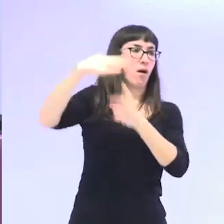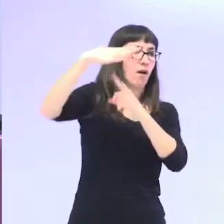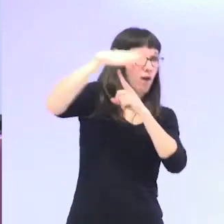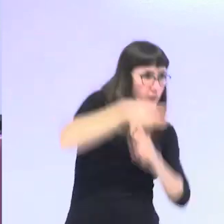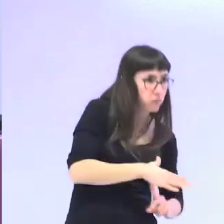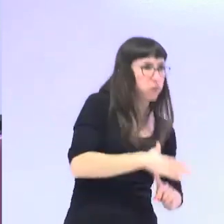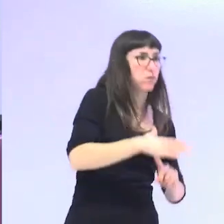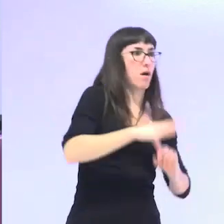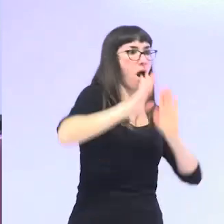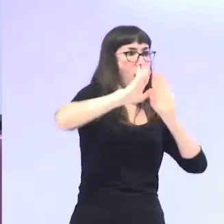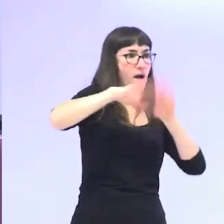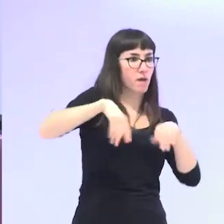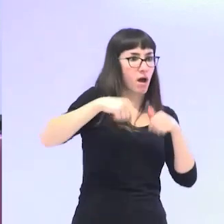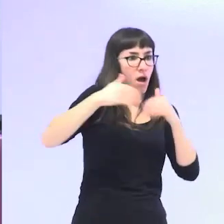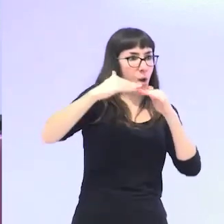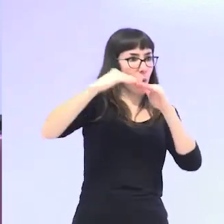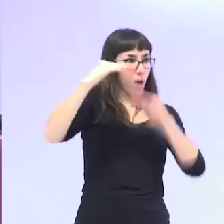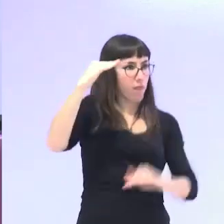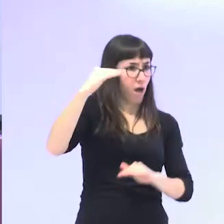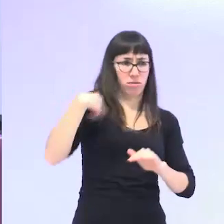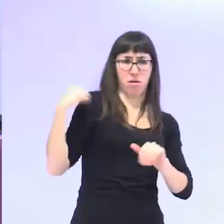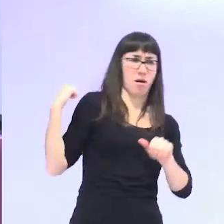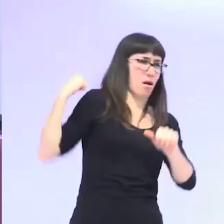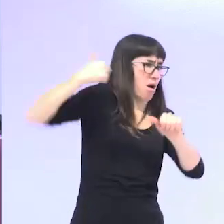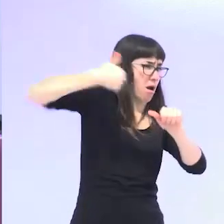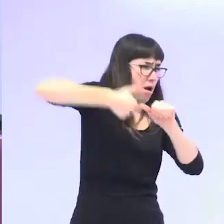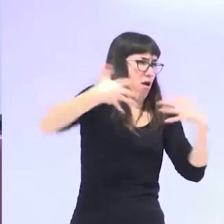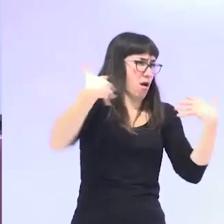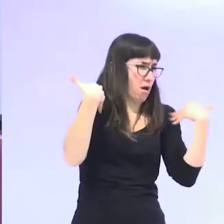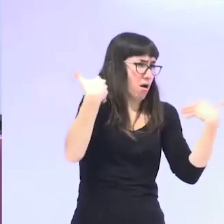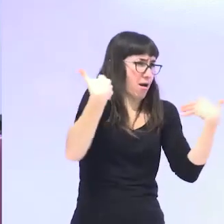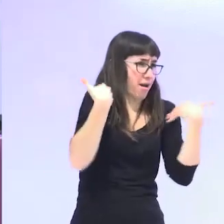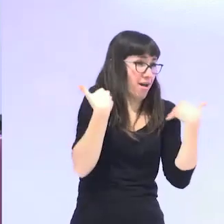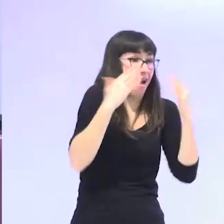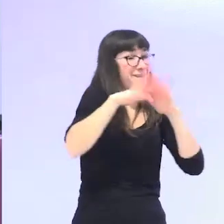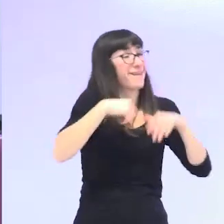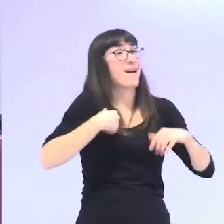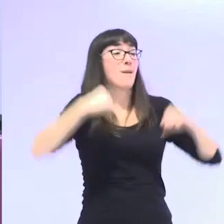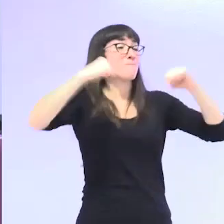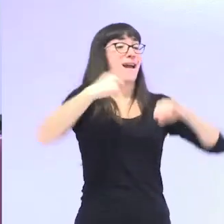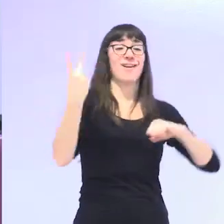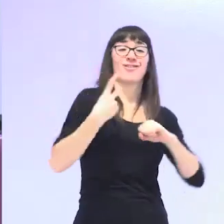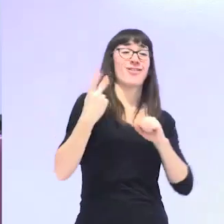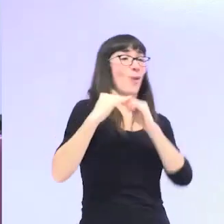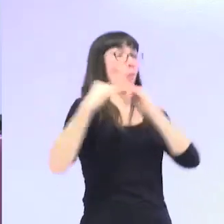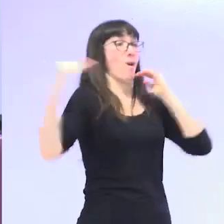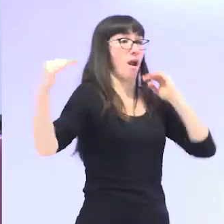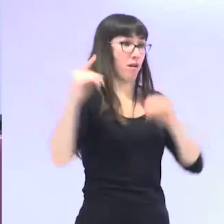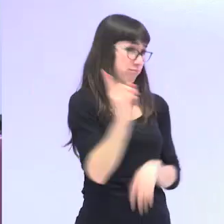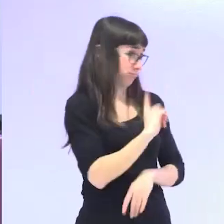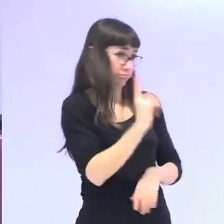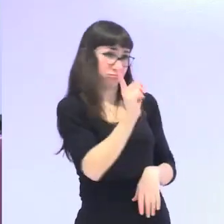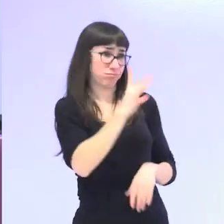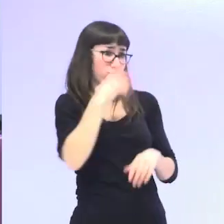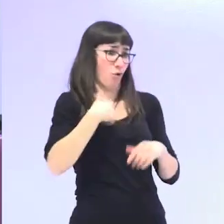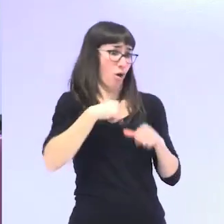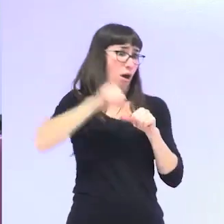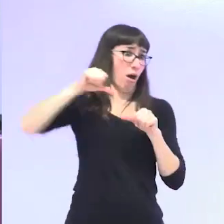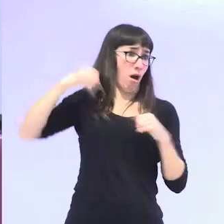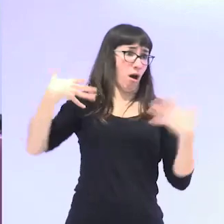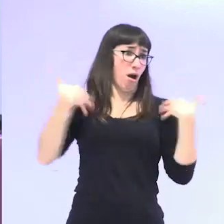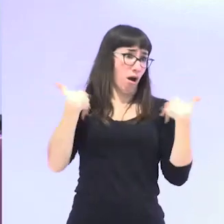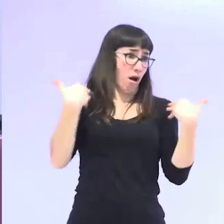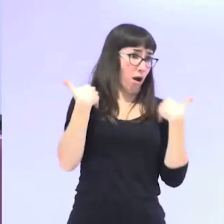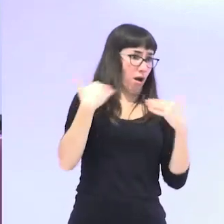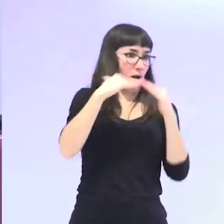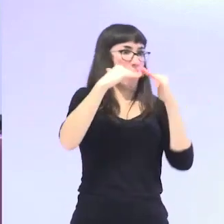establecido desigualdades a lo largo de toda su vida. Por lo tanto, ¿cómo no iban a llegar a la vejez con una acumulación de desventajas